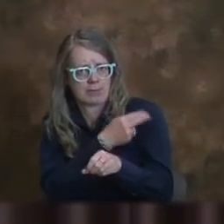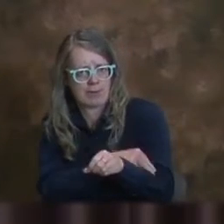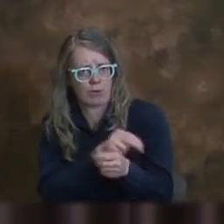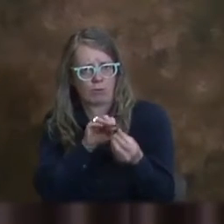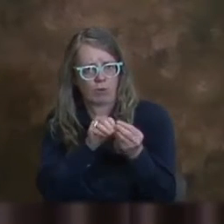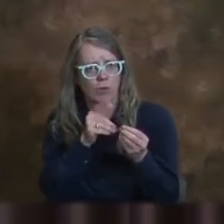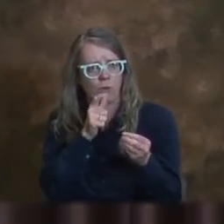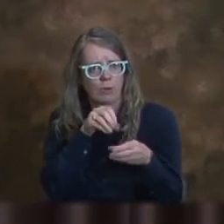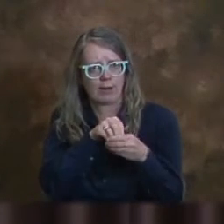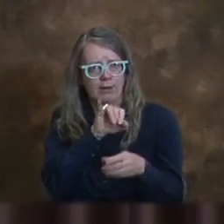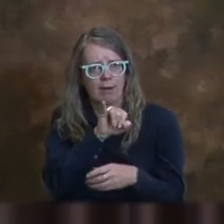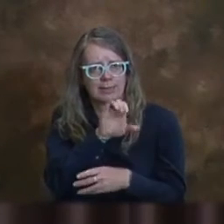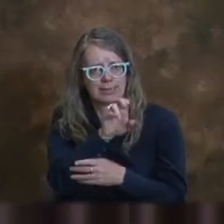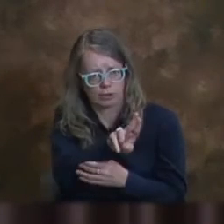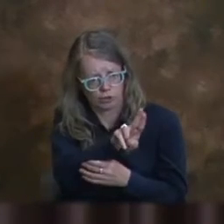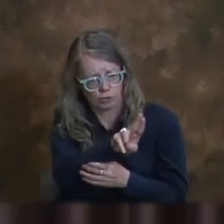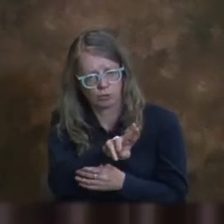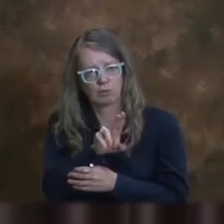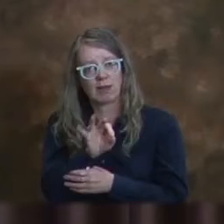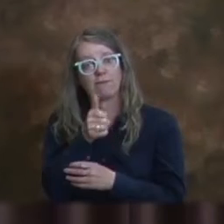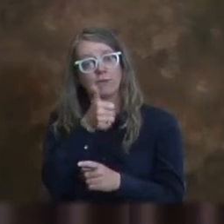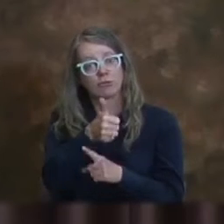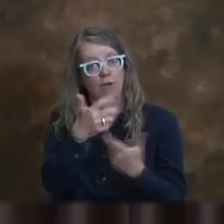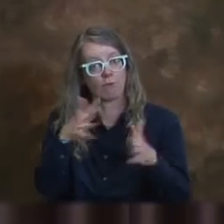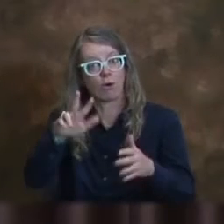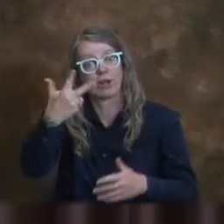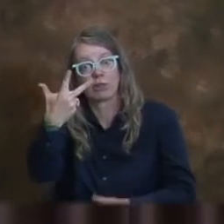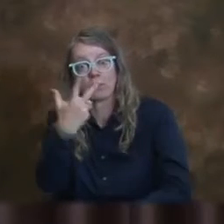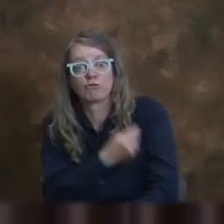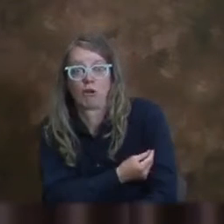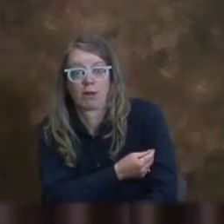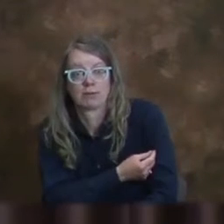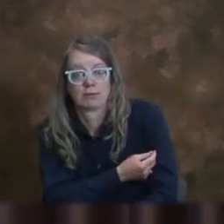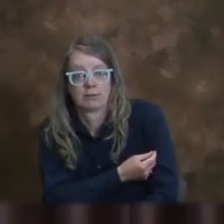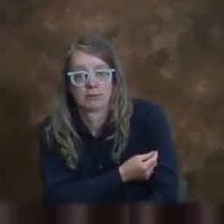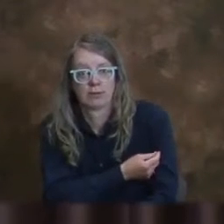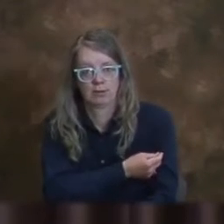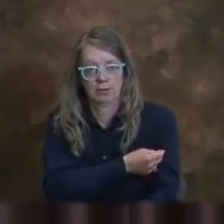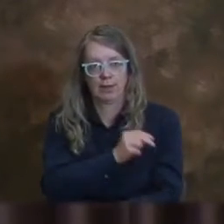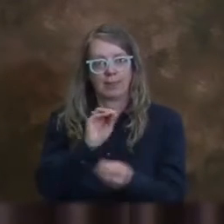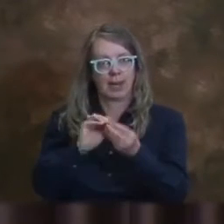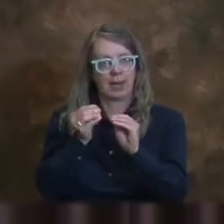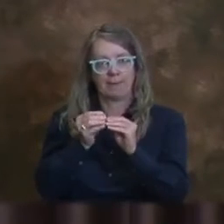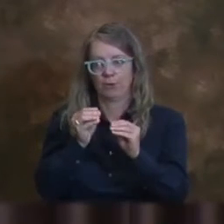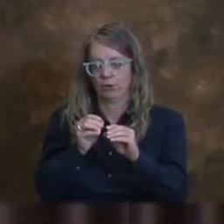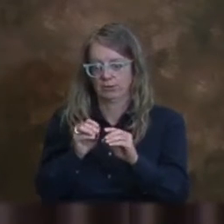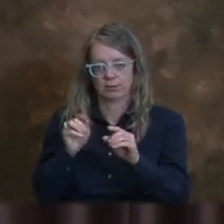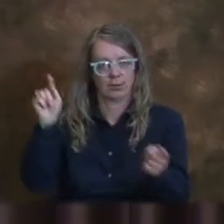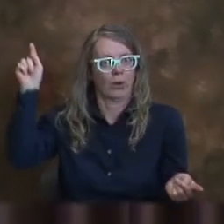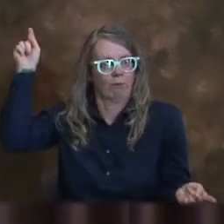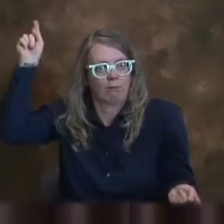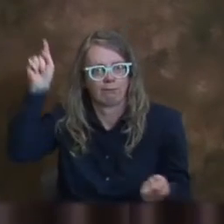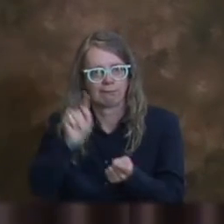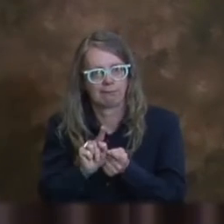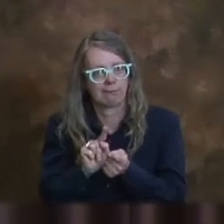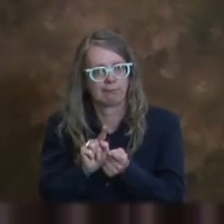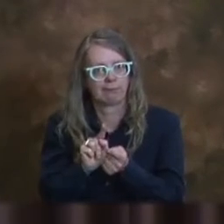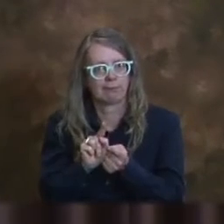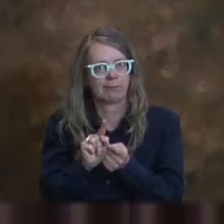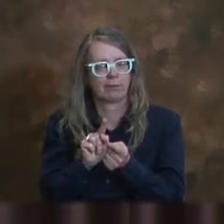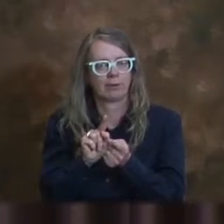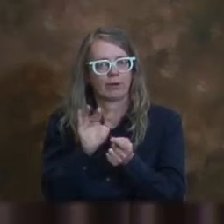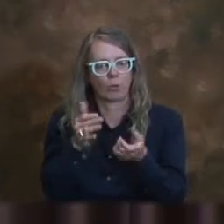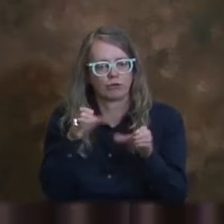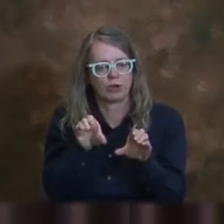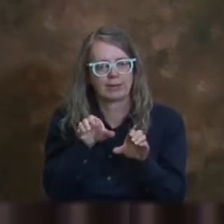regular como en la UCI. Si usted recibe la dosis de refuerzo, parece ser que baja